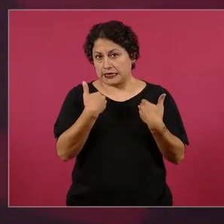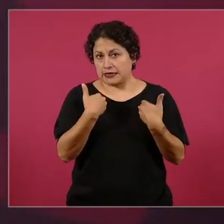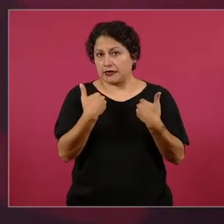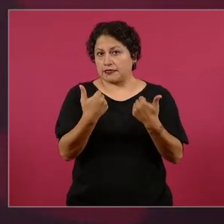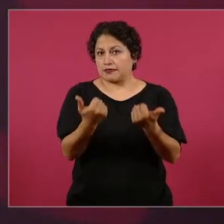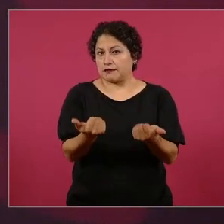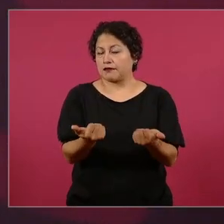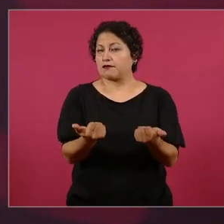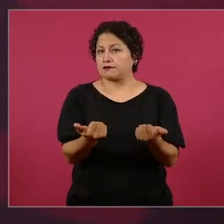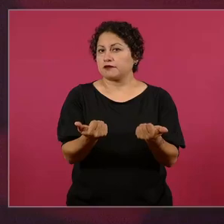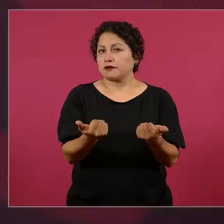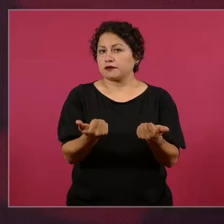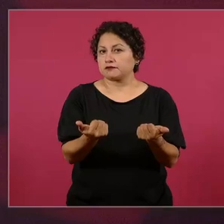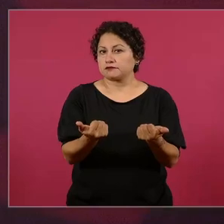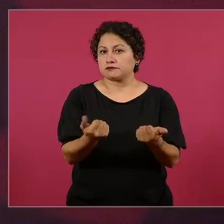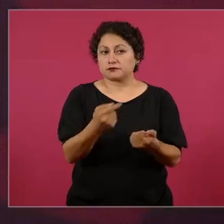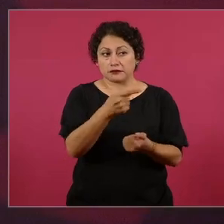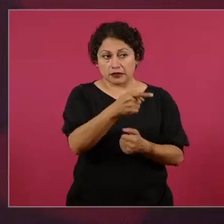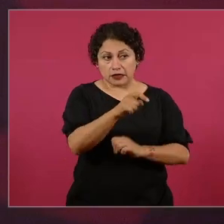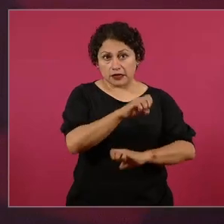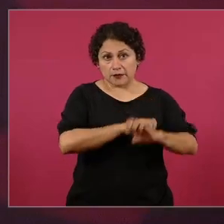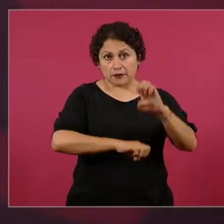fue una imprudencia